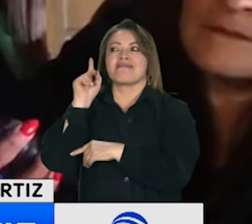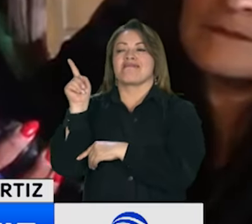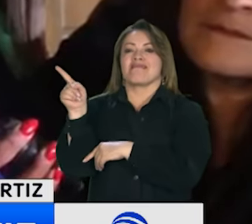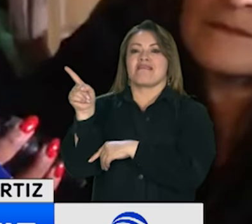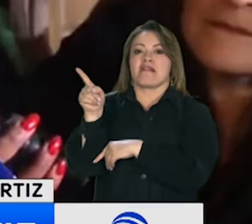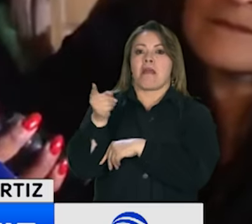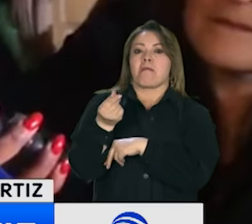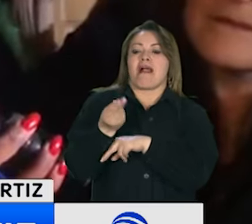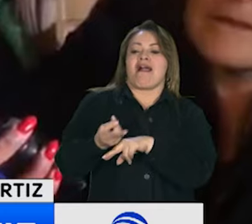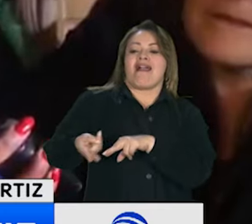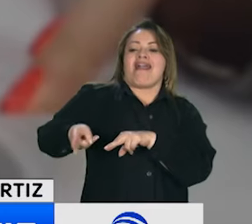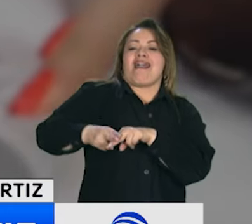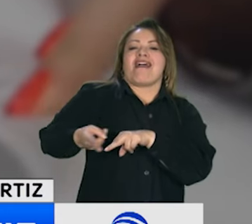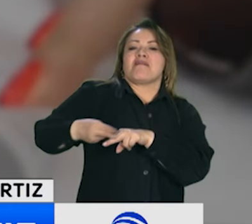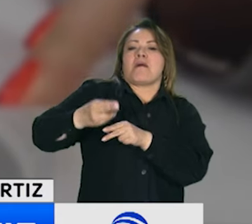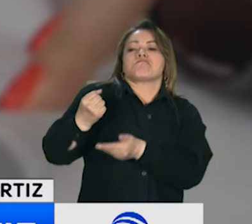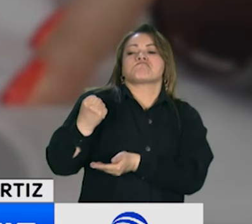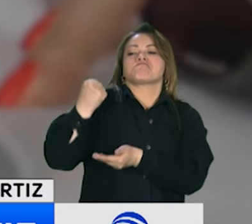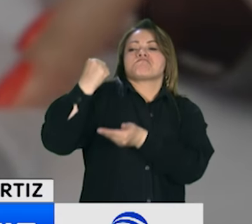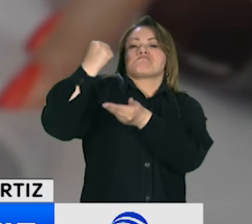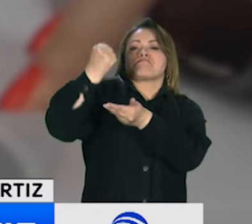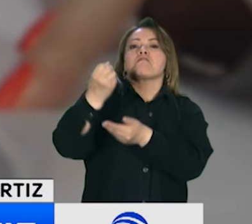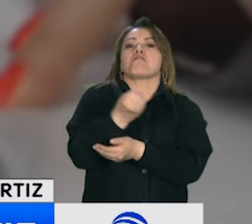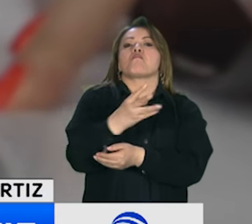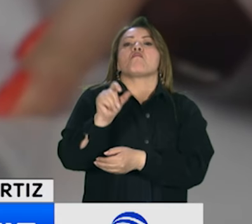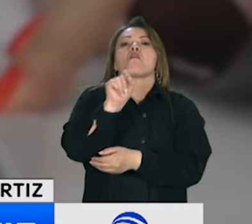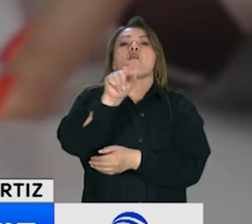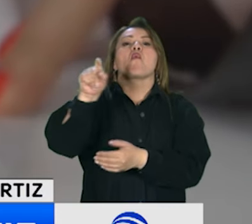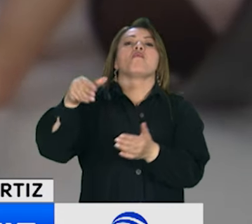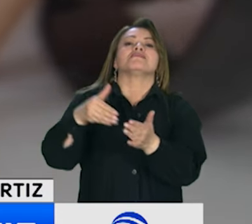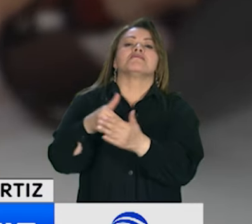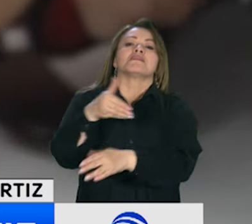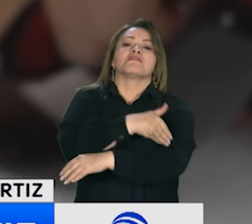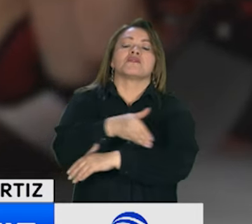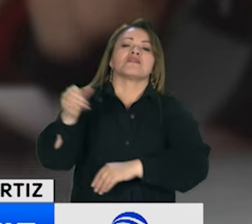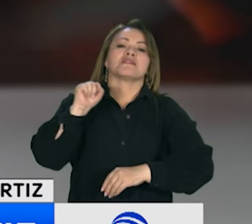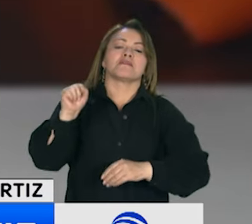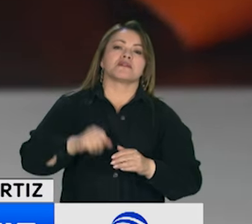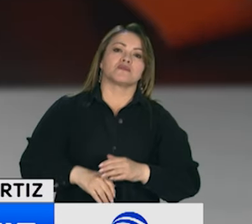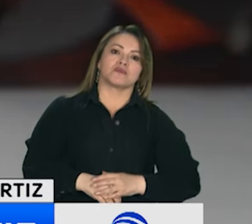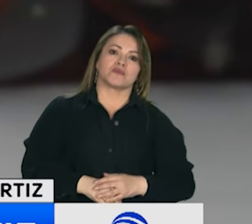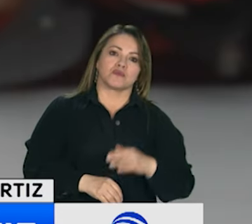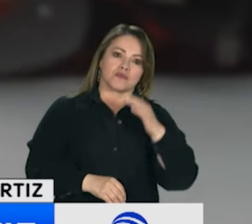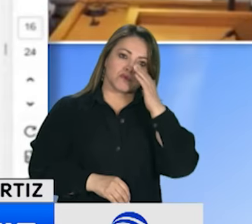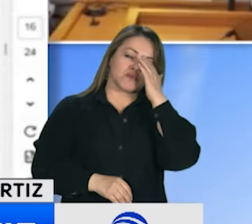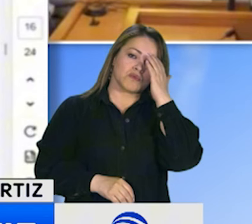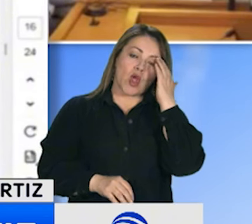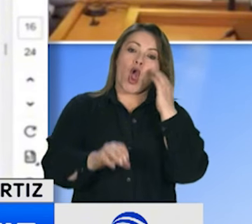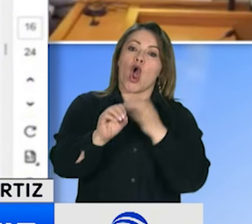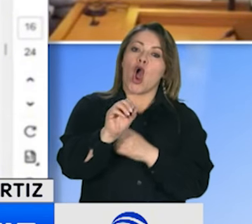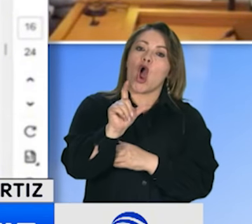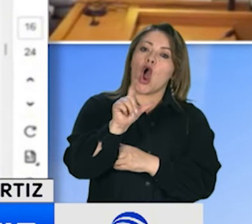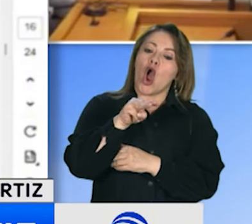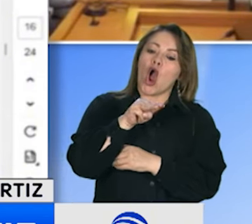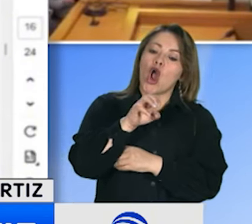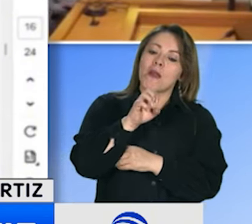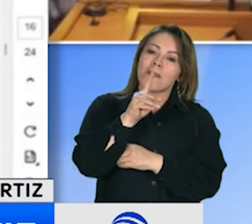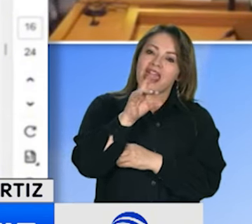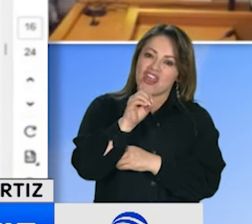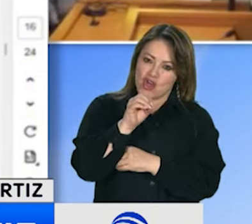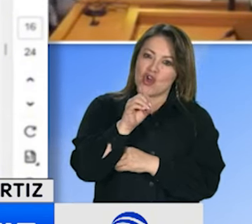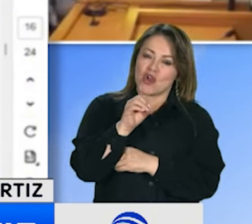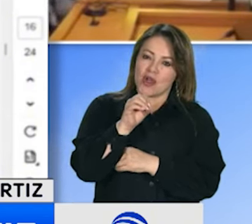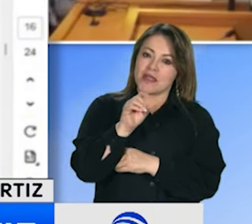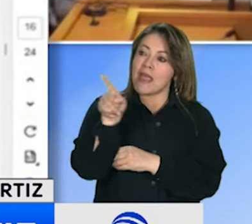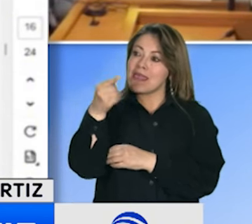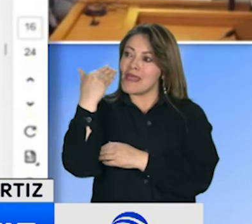adición de un contrato por una cifra que asciende a los 11.000 millones de pesos. Olmedo López le ayudara en